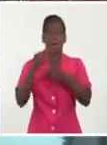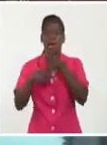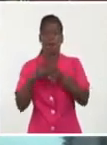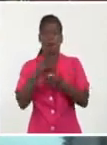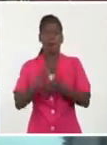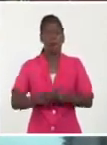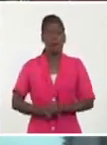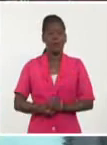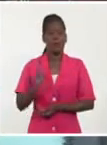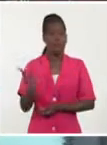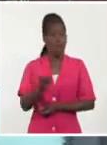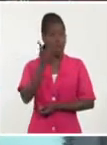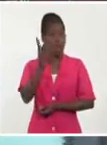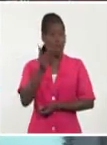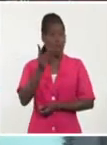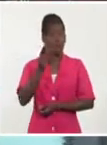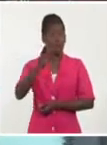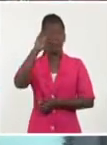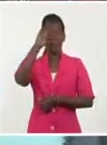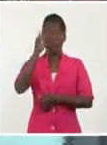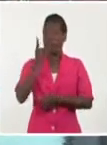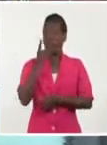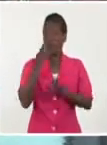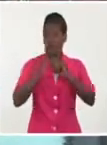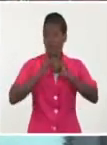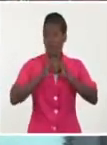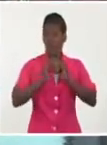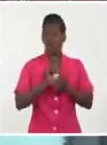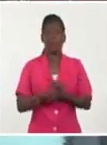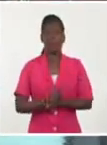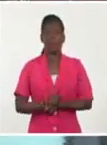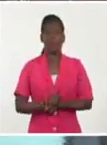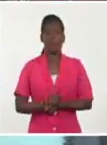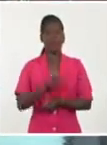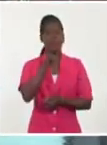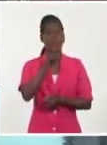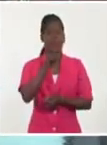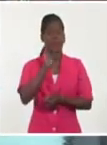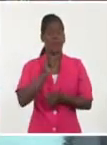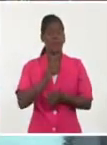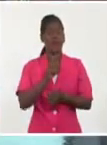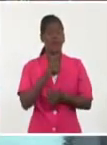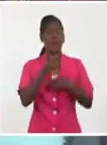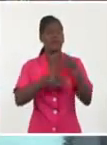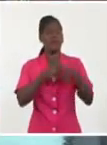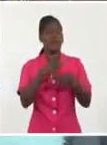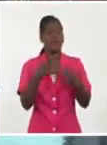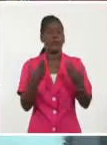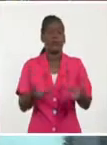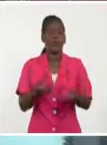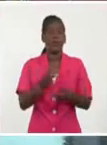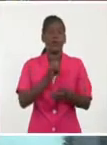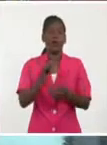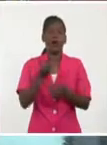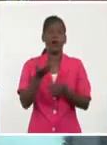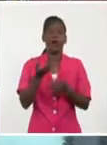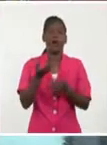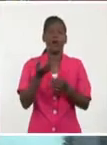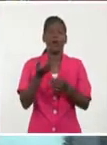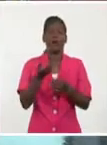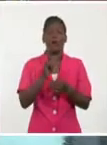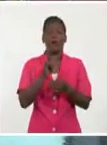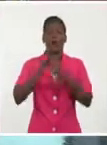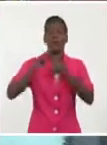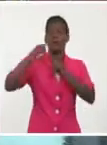desde Argentina, donde reside, la otra desde Santo Domingo, hicieron una obra en la que ellas, chateando,